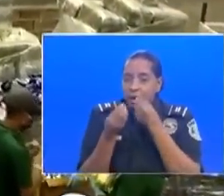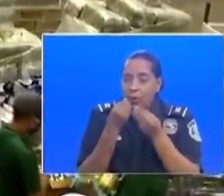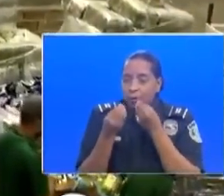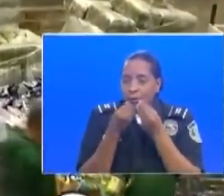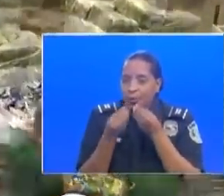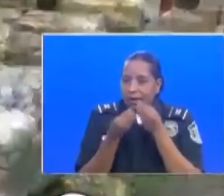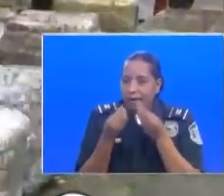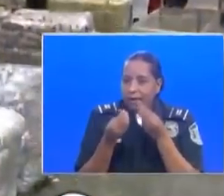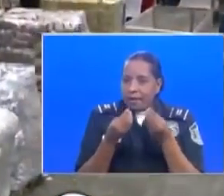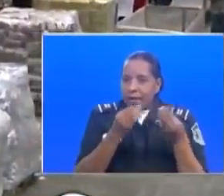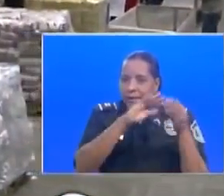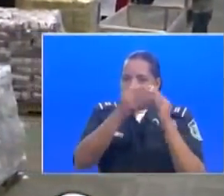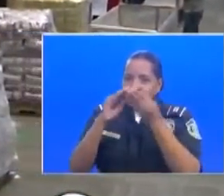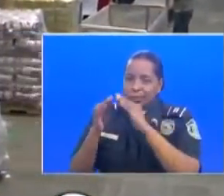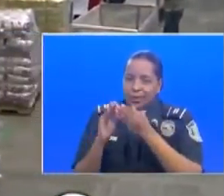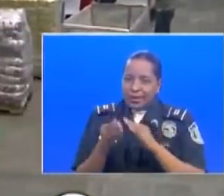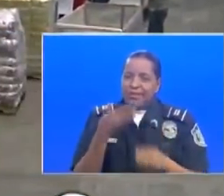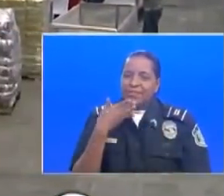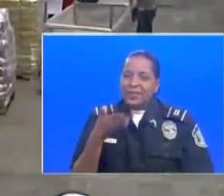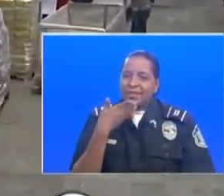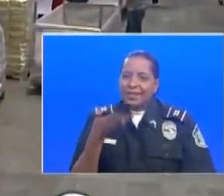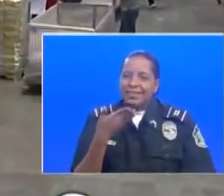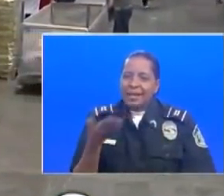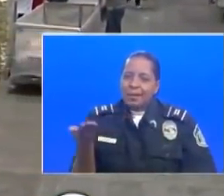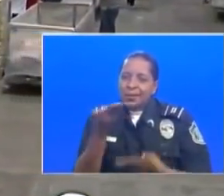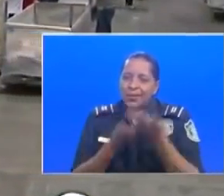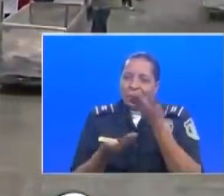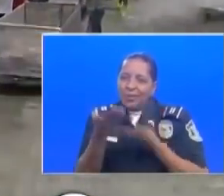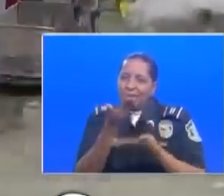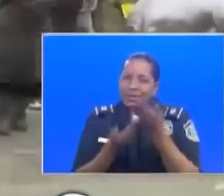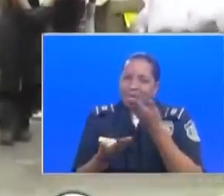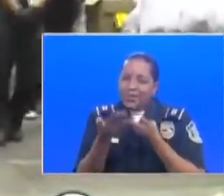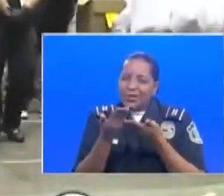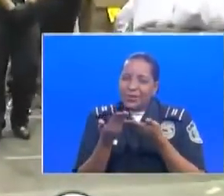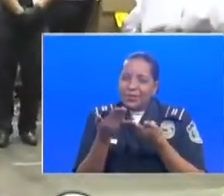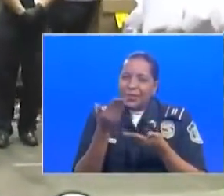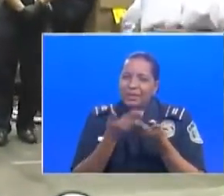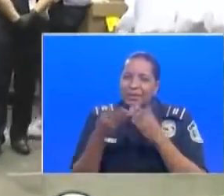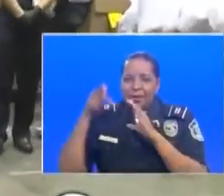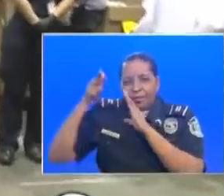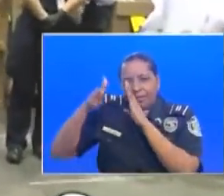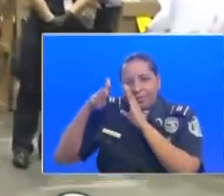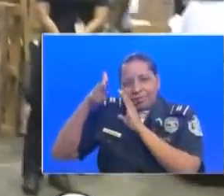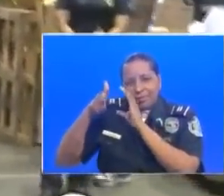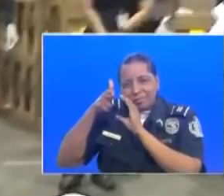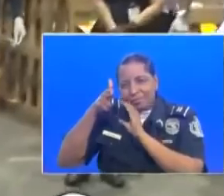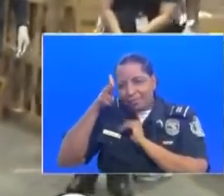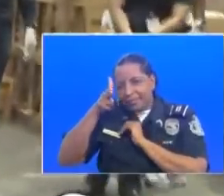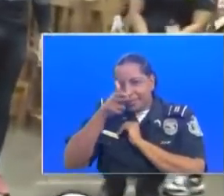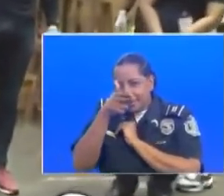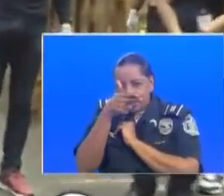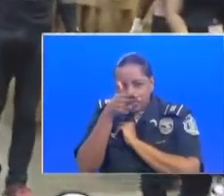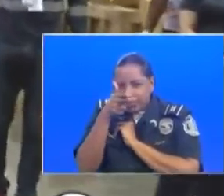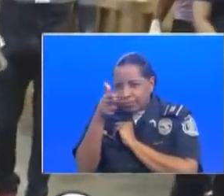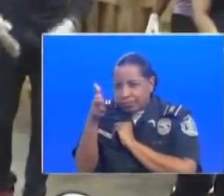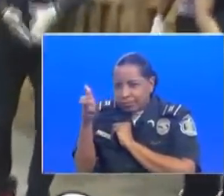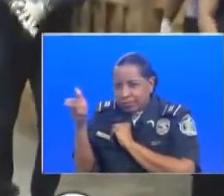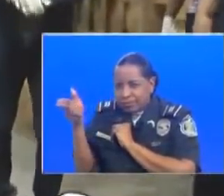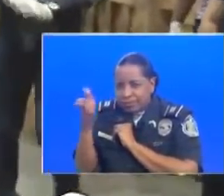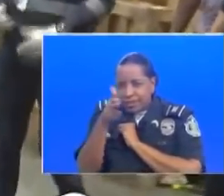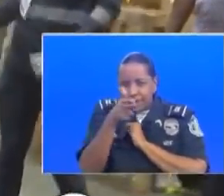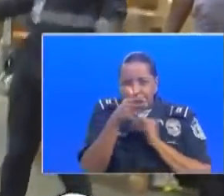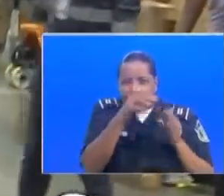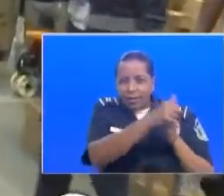su hogar. Muchísimas gracias por toda esta interacción, señores. Y voy a pedirle al camarógrafo, por supuesto, que se movilice. Gracias a todos esos